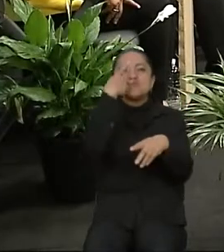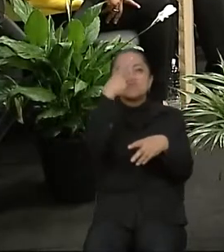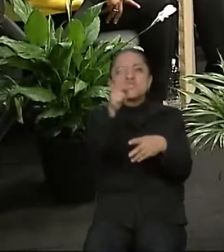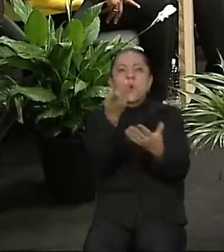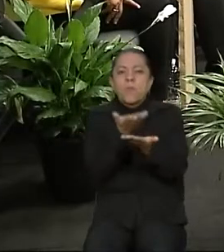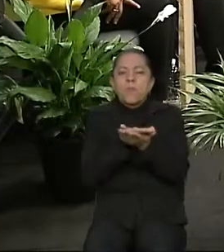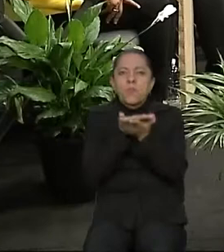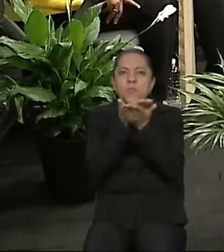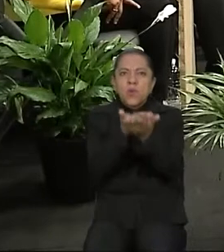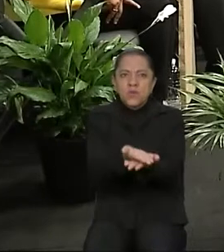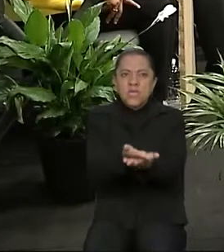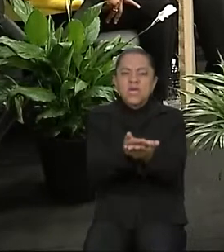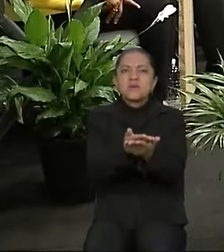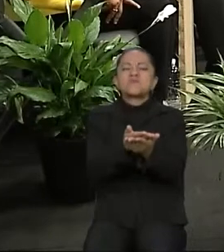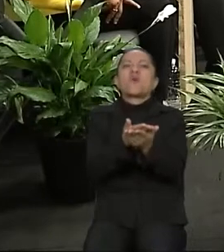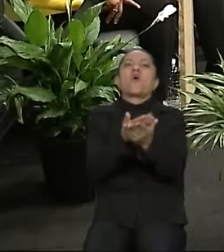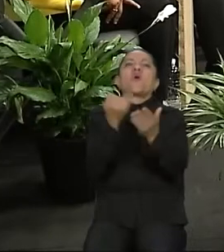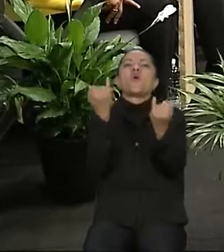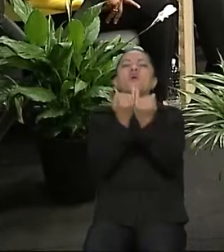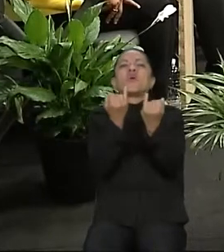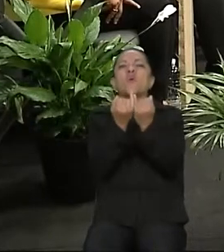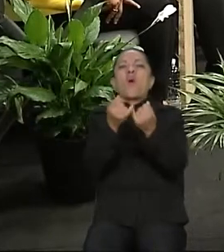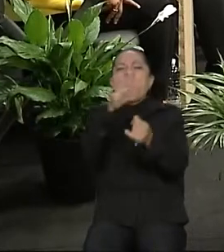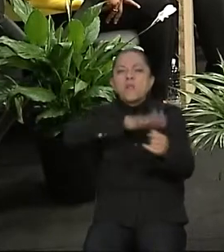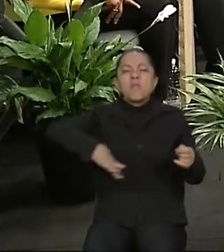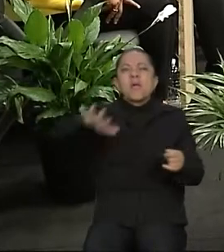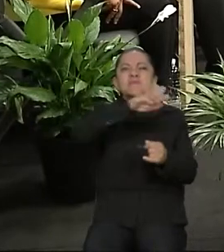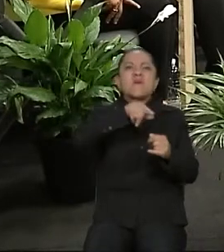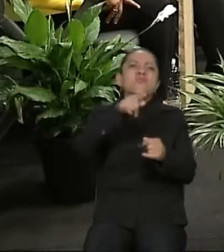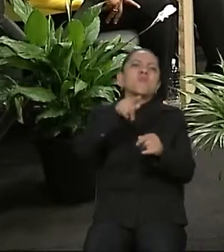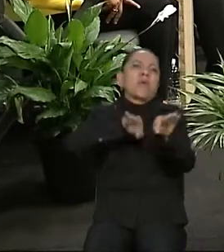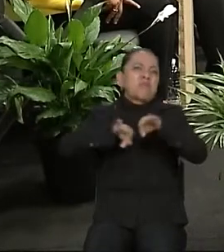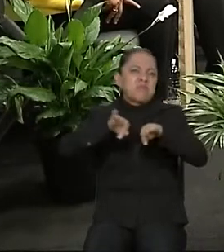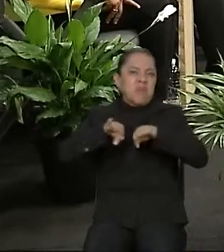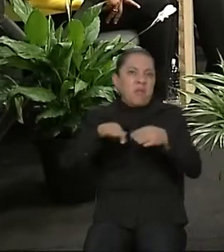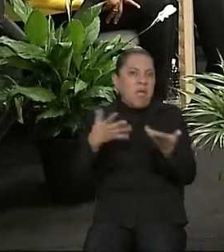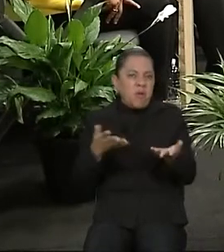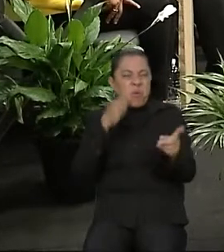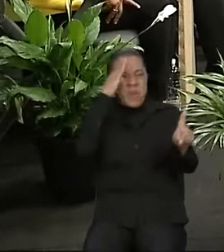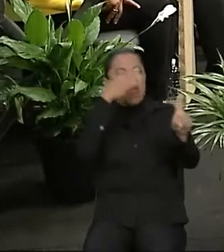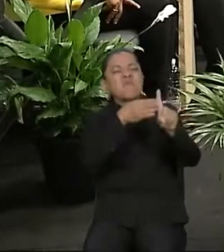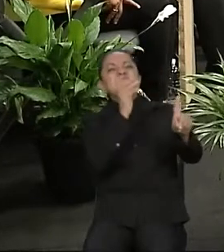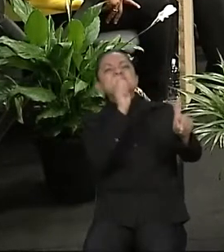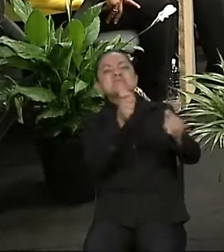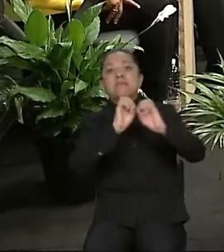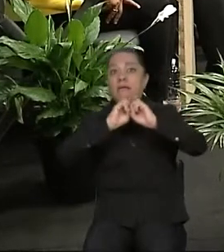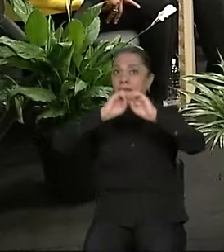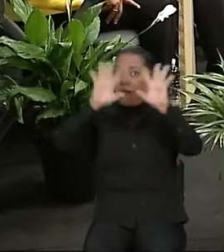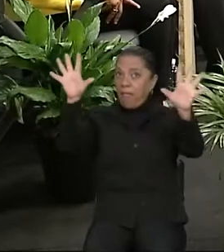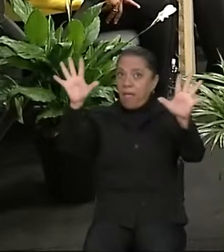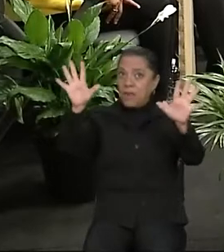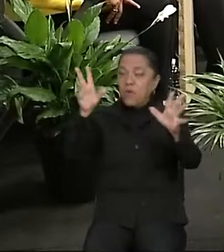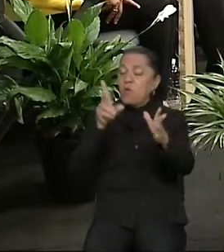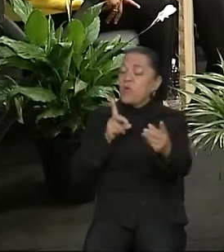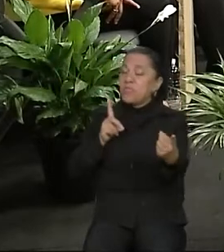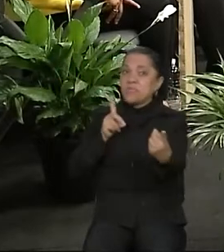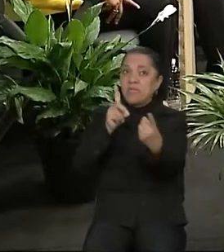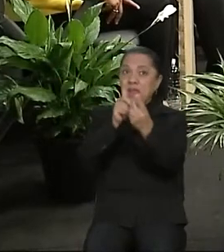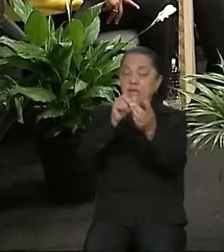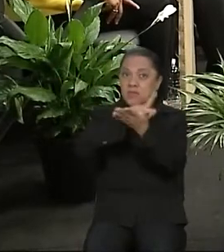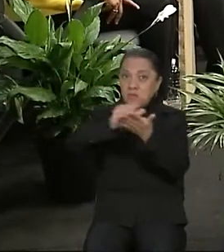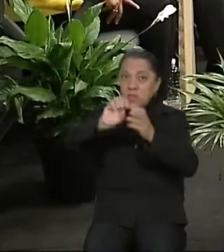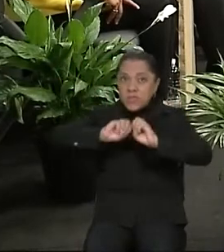las candidatas y los candidatos, con un fin muy claro, muy directo, muy transparente. Emitir por parte de la